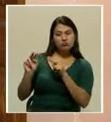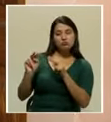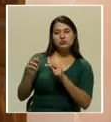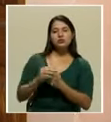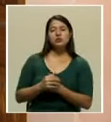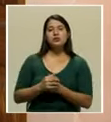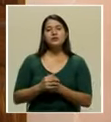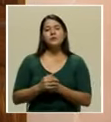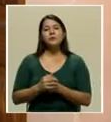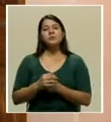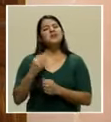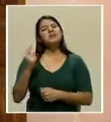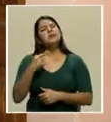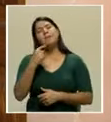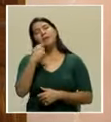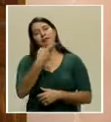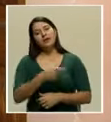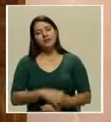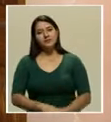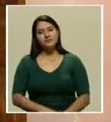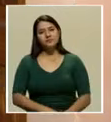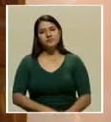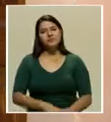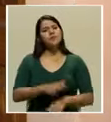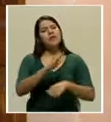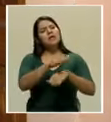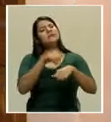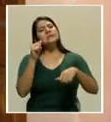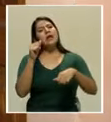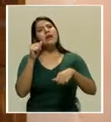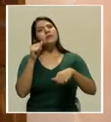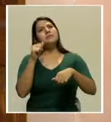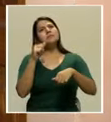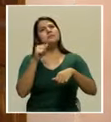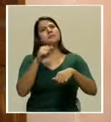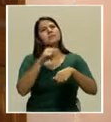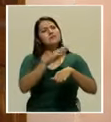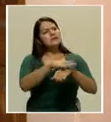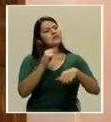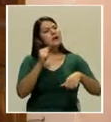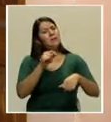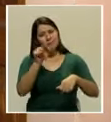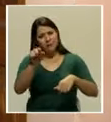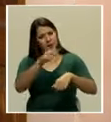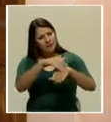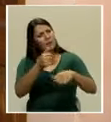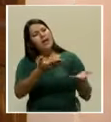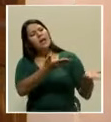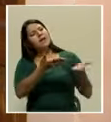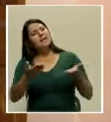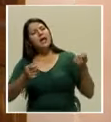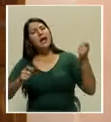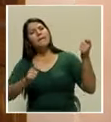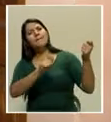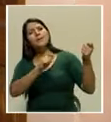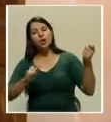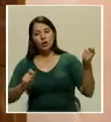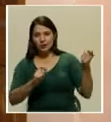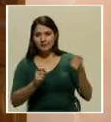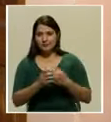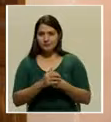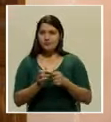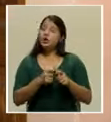él decía, llámeme a la chiquita a ti, que traiga el violín. Y entonces tocaba,